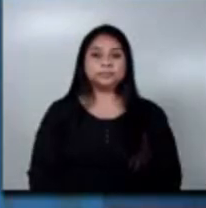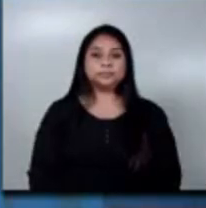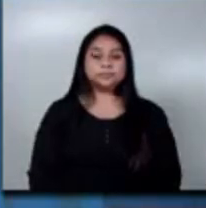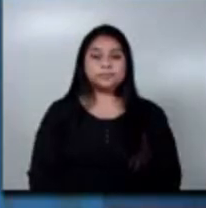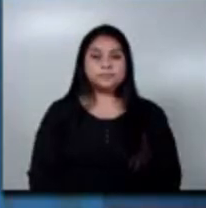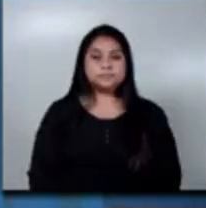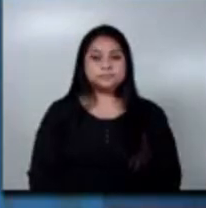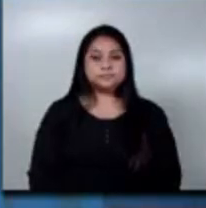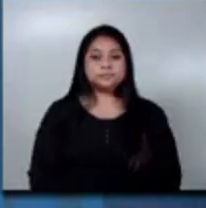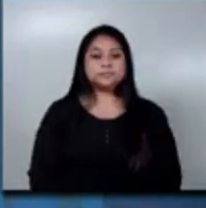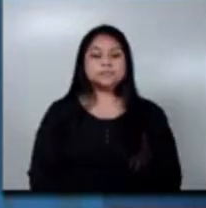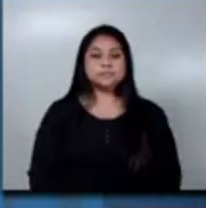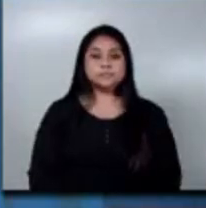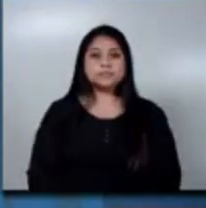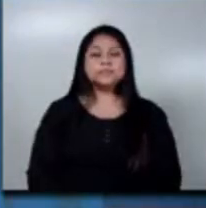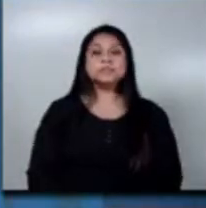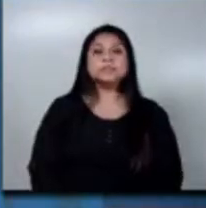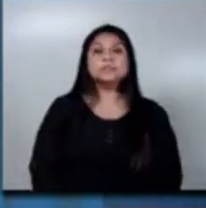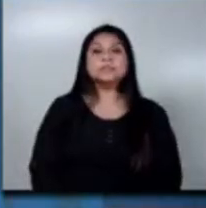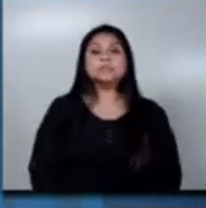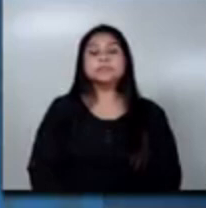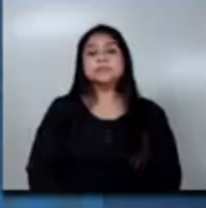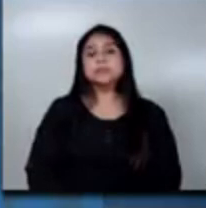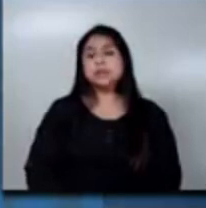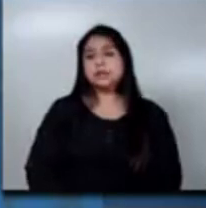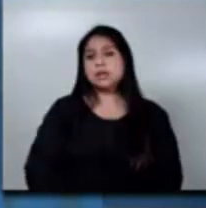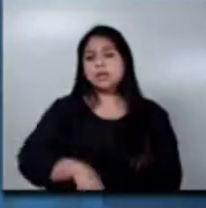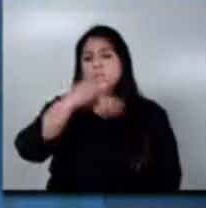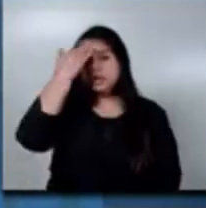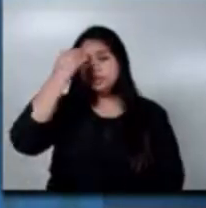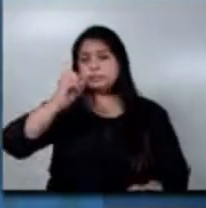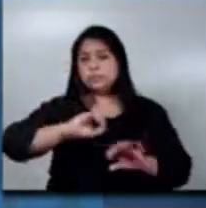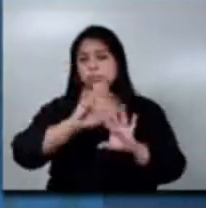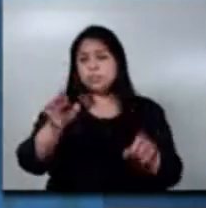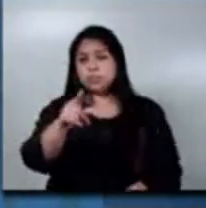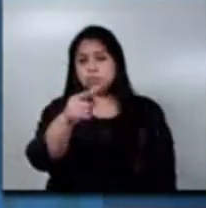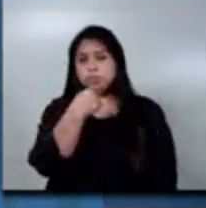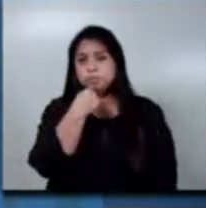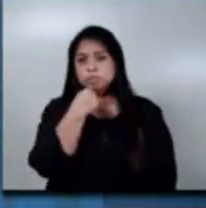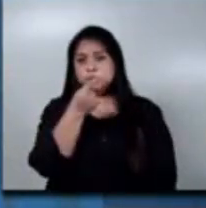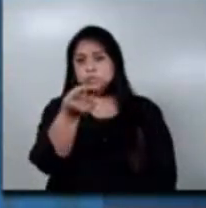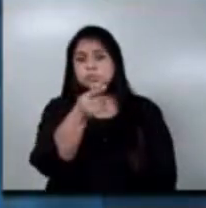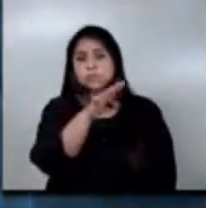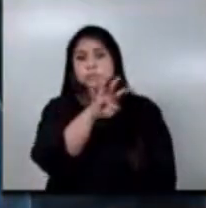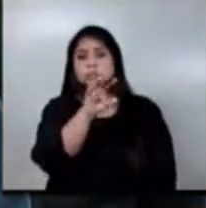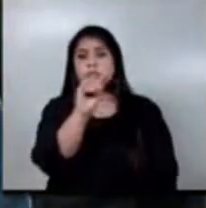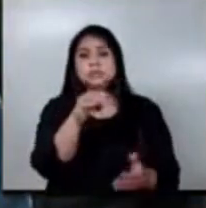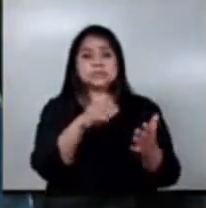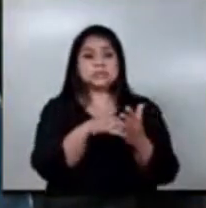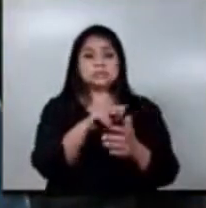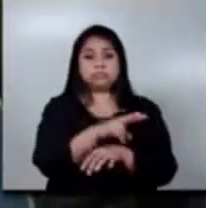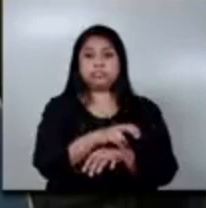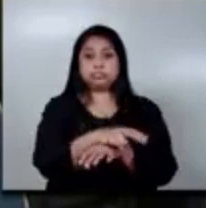¿Qué tal, director? Buenos días, mucho gusto. Para consultarle, menciona que son cuarenta mil agricultores a nivel nacional. ¿De qué